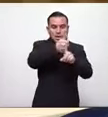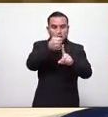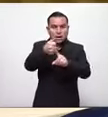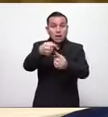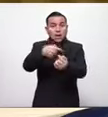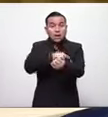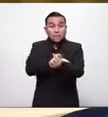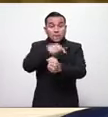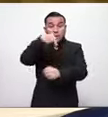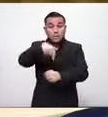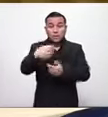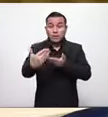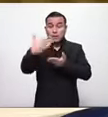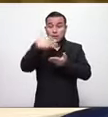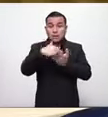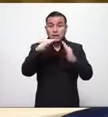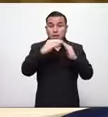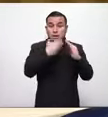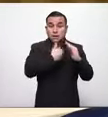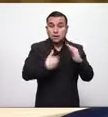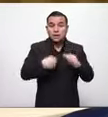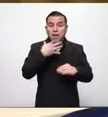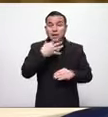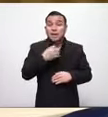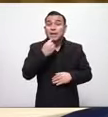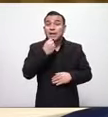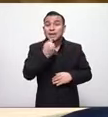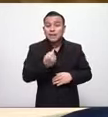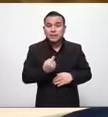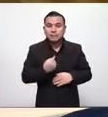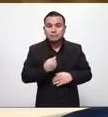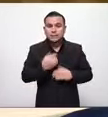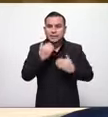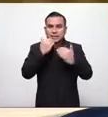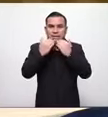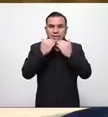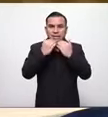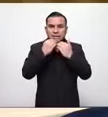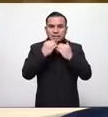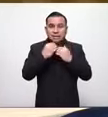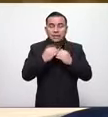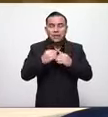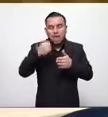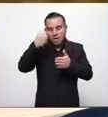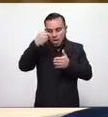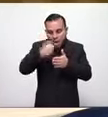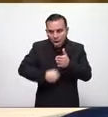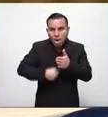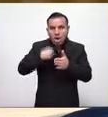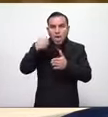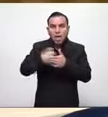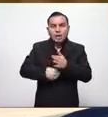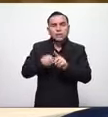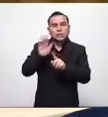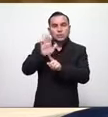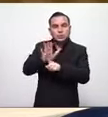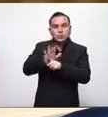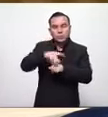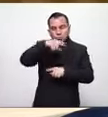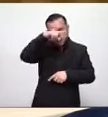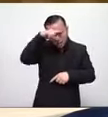acompañan esta noche y me voy a referir primero al esfuerzo del trabajo que están haciendo